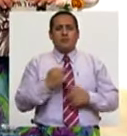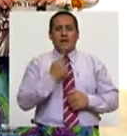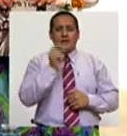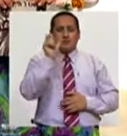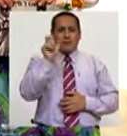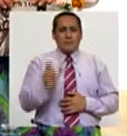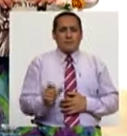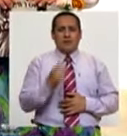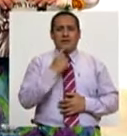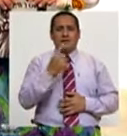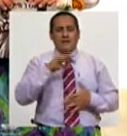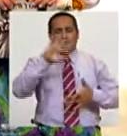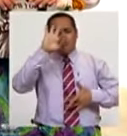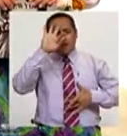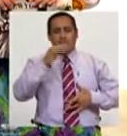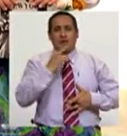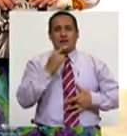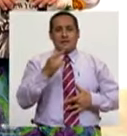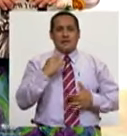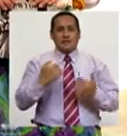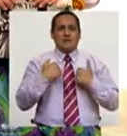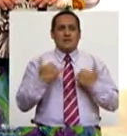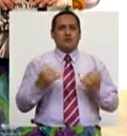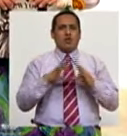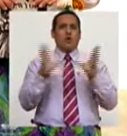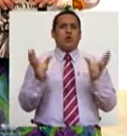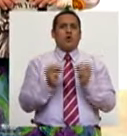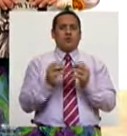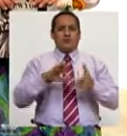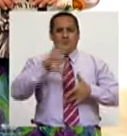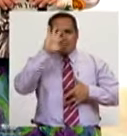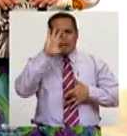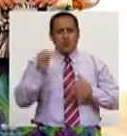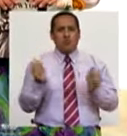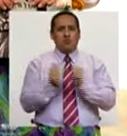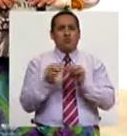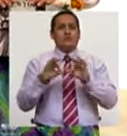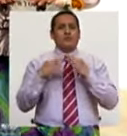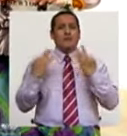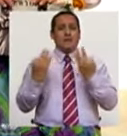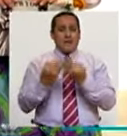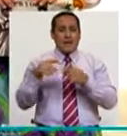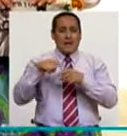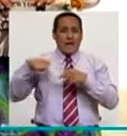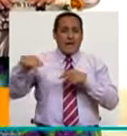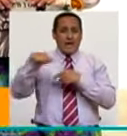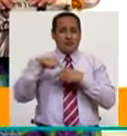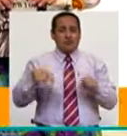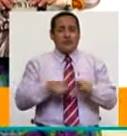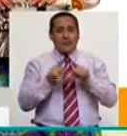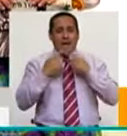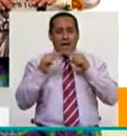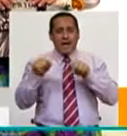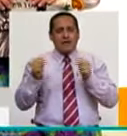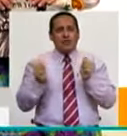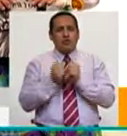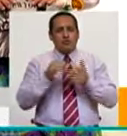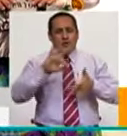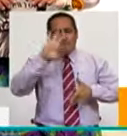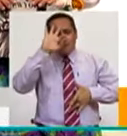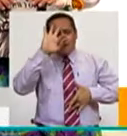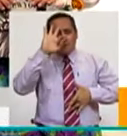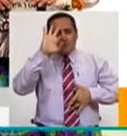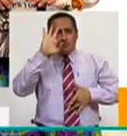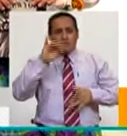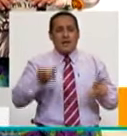la persona que está enferma quien se lleva toda la enfermedad, también son los familiares quienes están ahí y también están con la